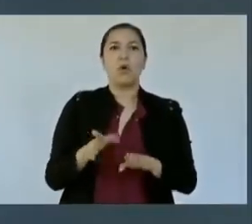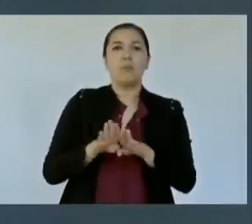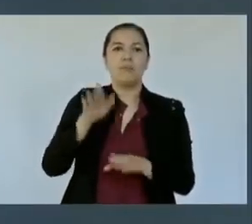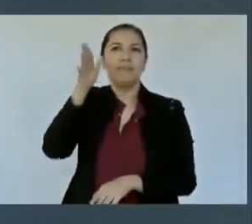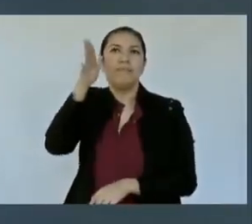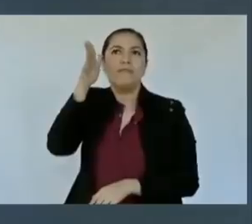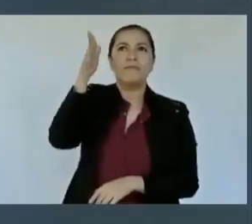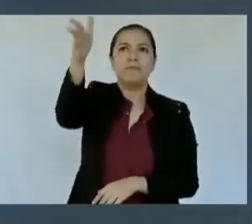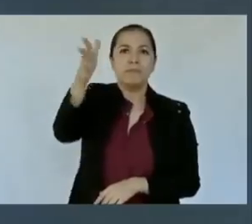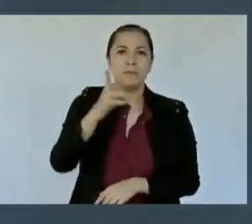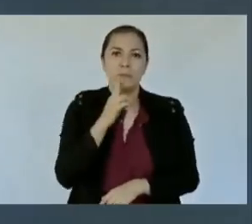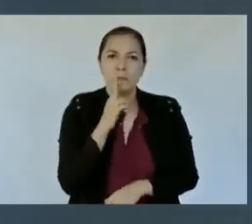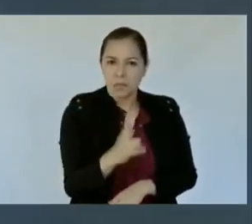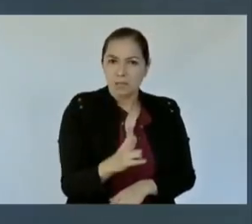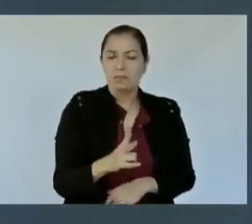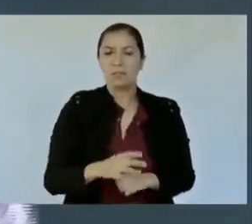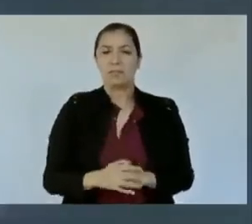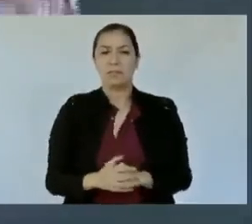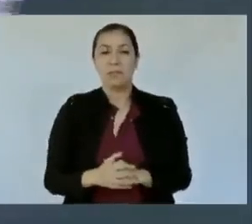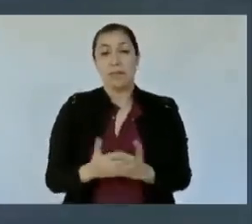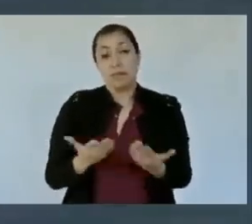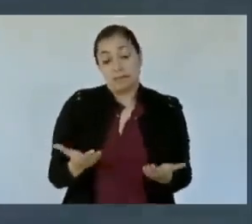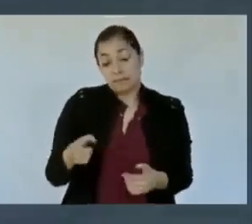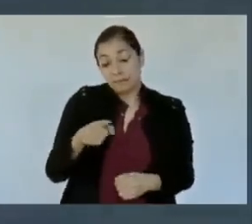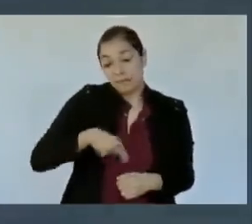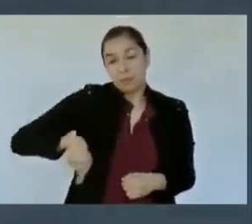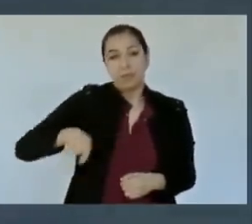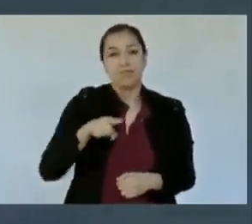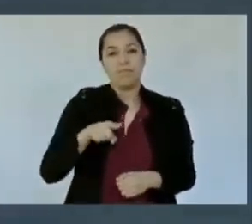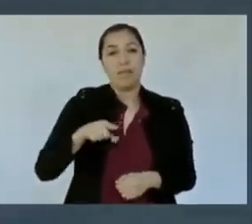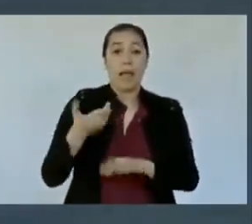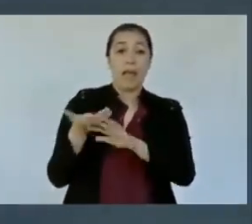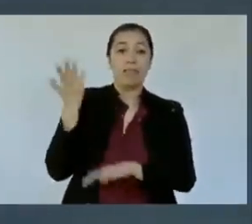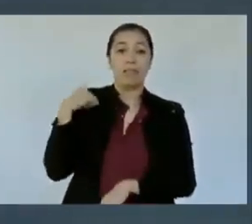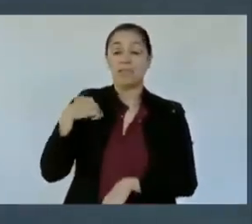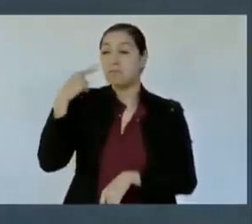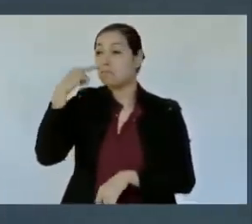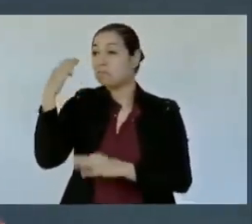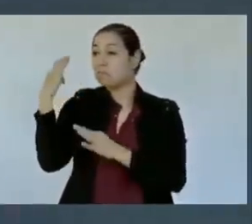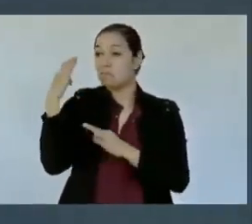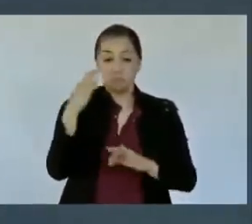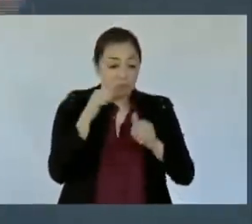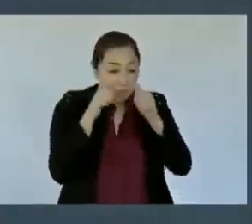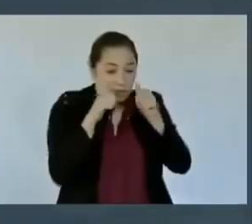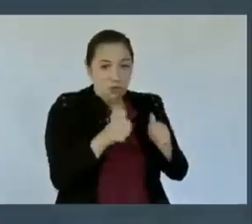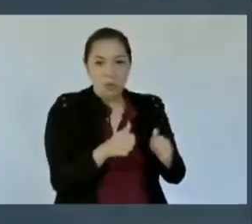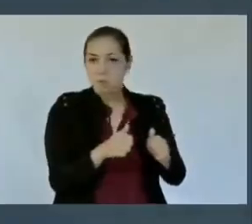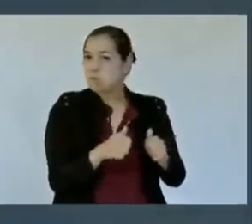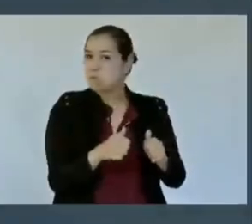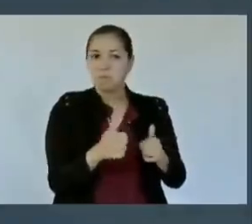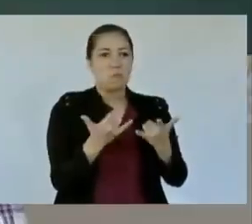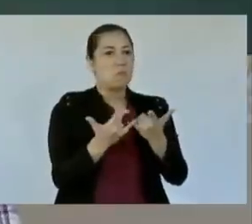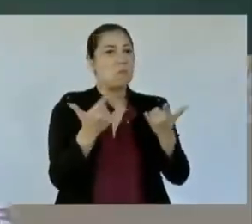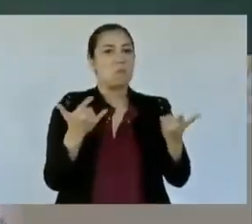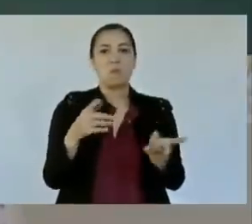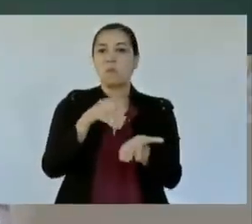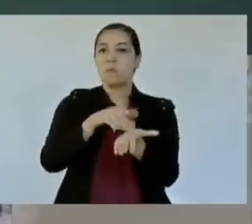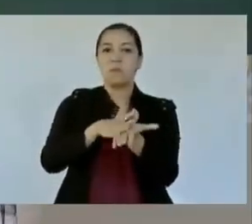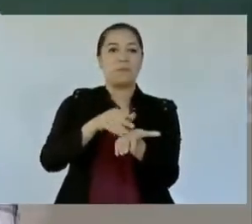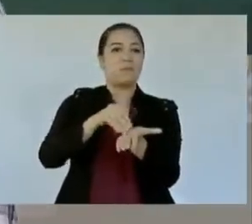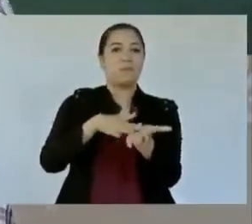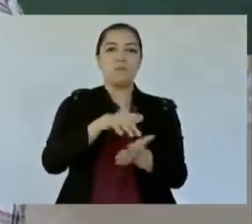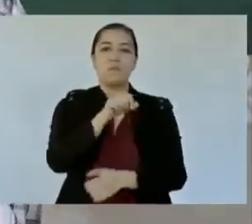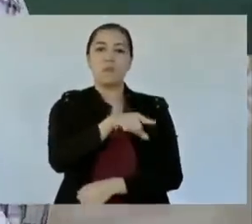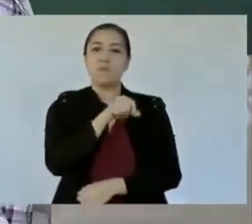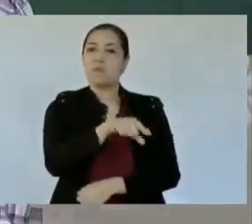Y es donde no se ha volteado históricamente a ver a estas regiones. Por